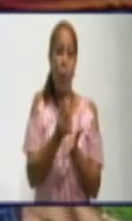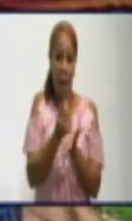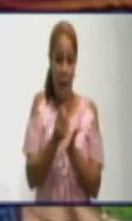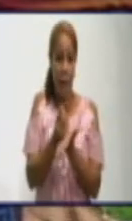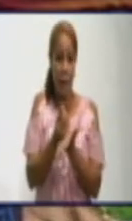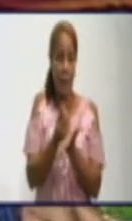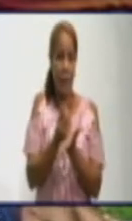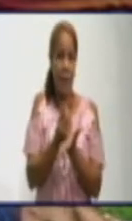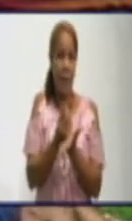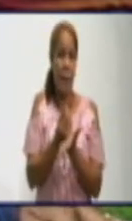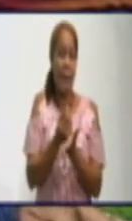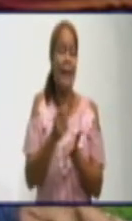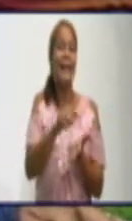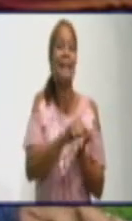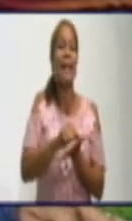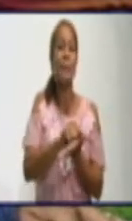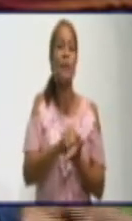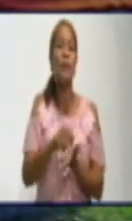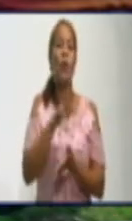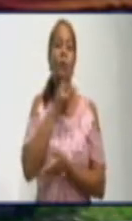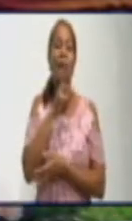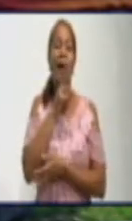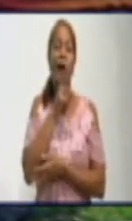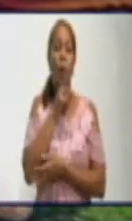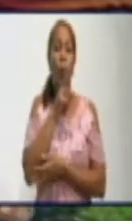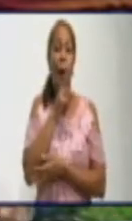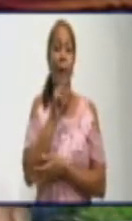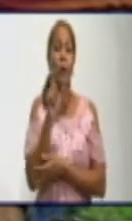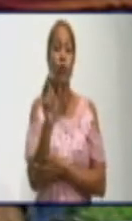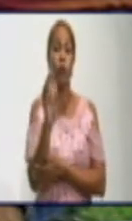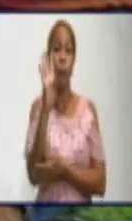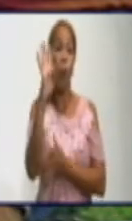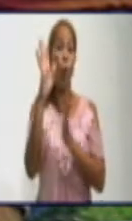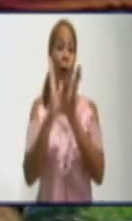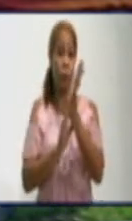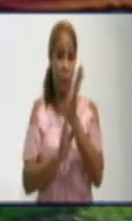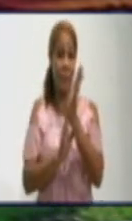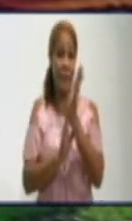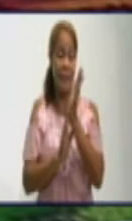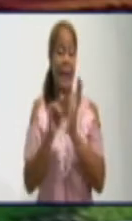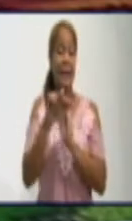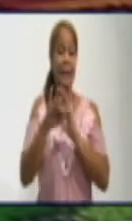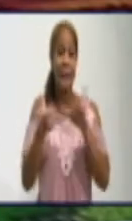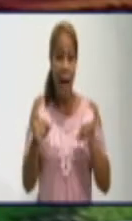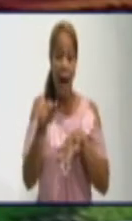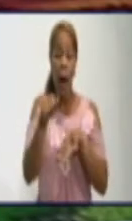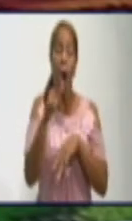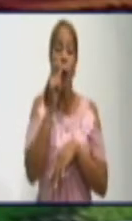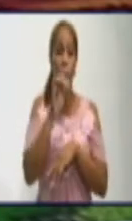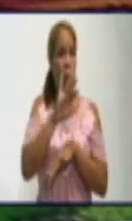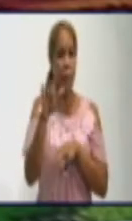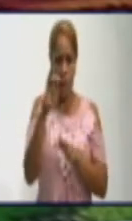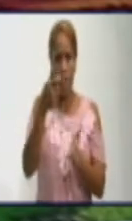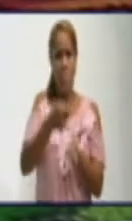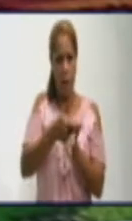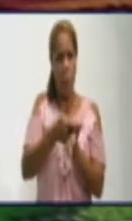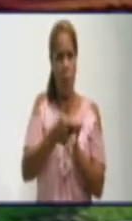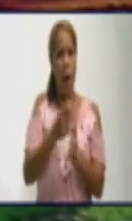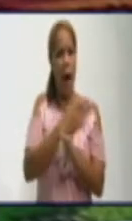meses del 2020 y ya él lo había pagado ese servicio de agua.